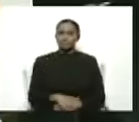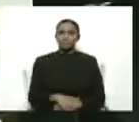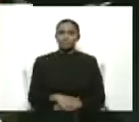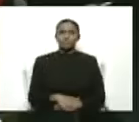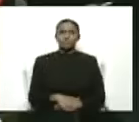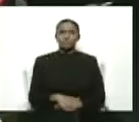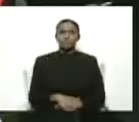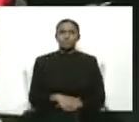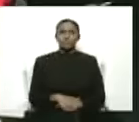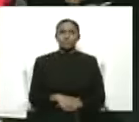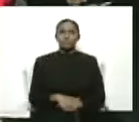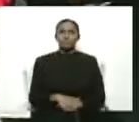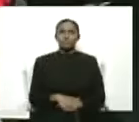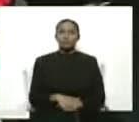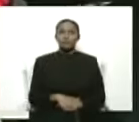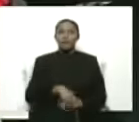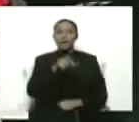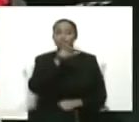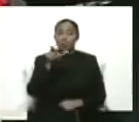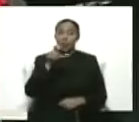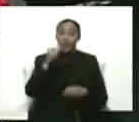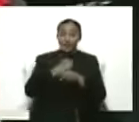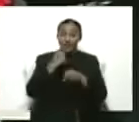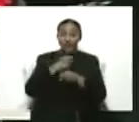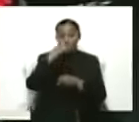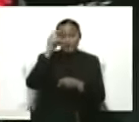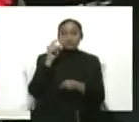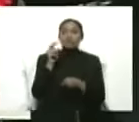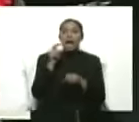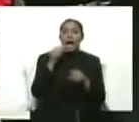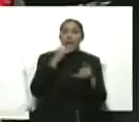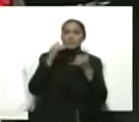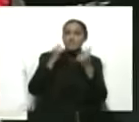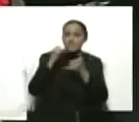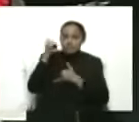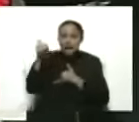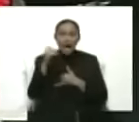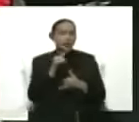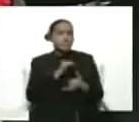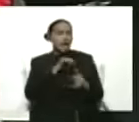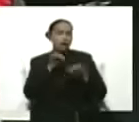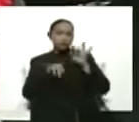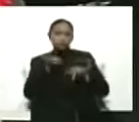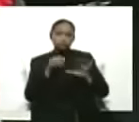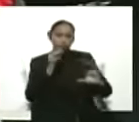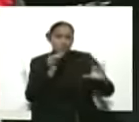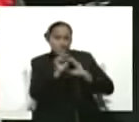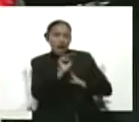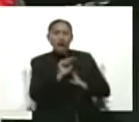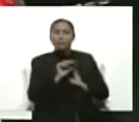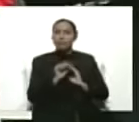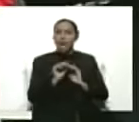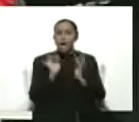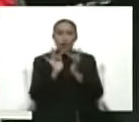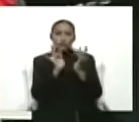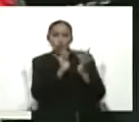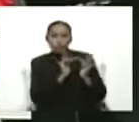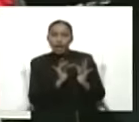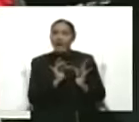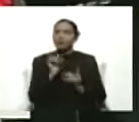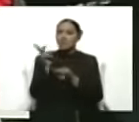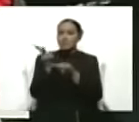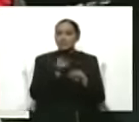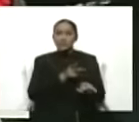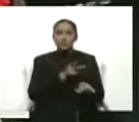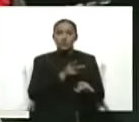Son los que llaman, son los que convocan, son los que los ubican, les faltan el respeto a ustedes. Bueno, yo no sé, pero eso